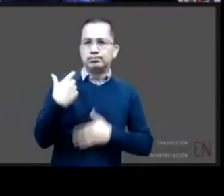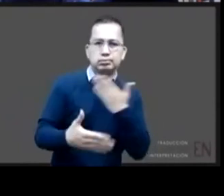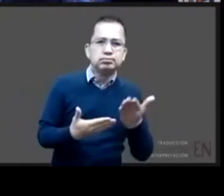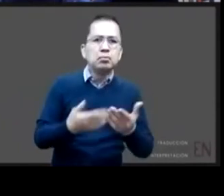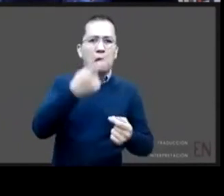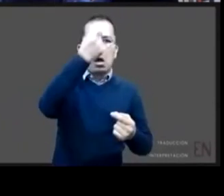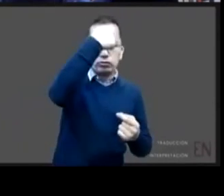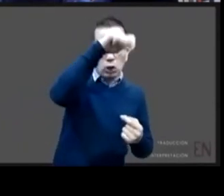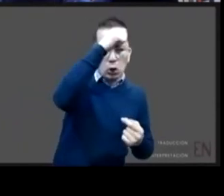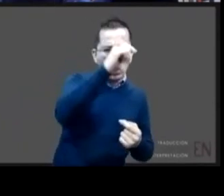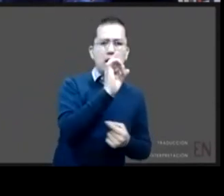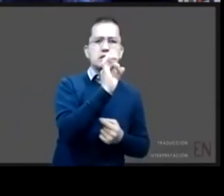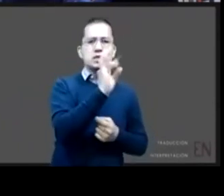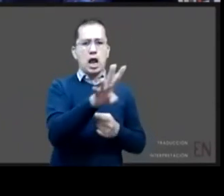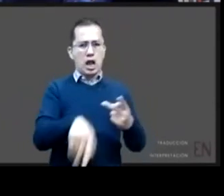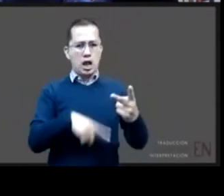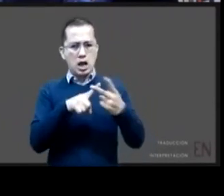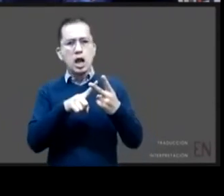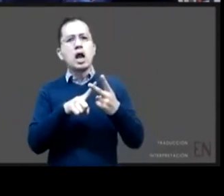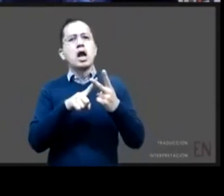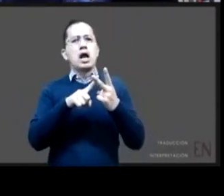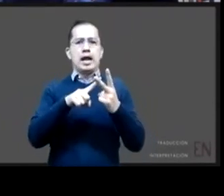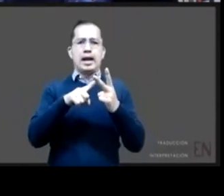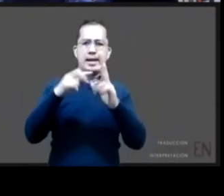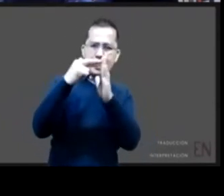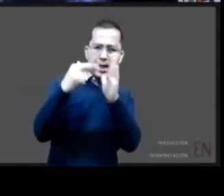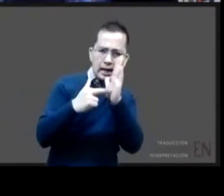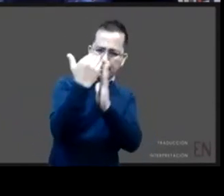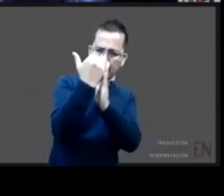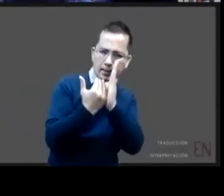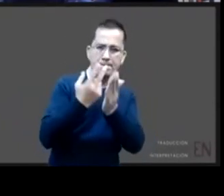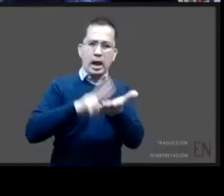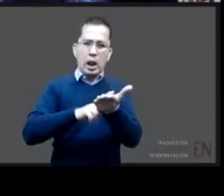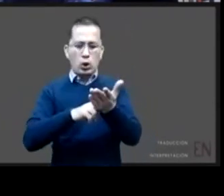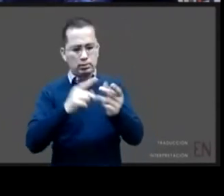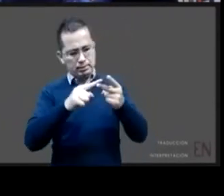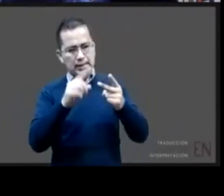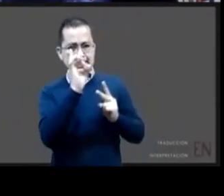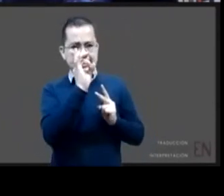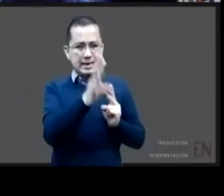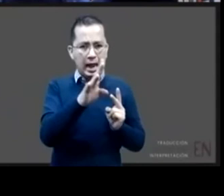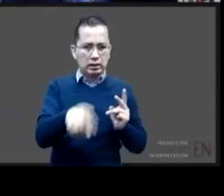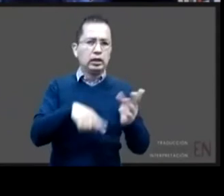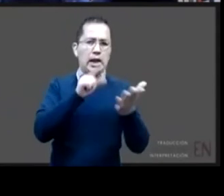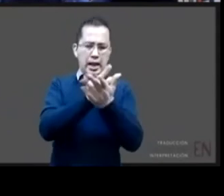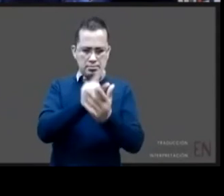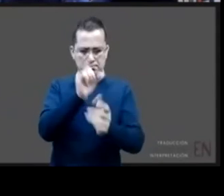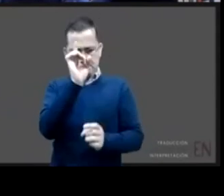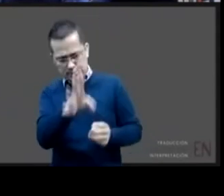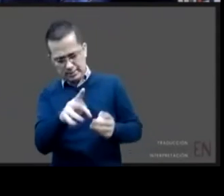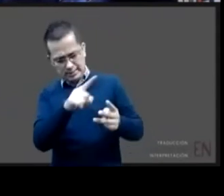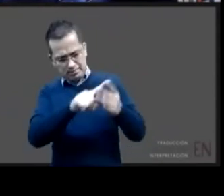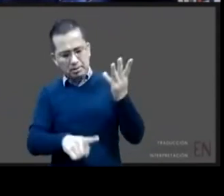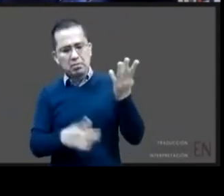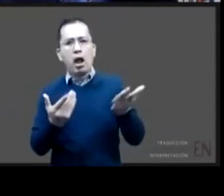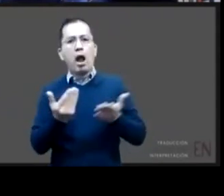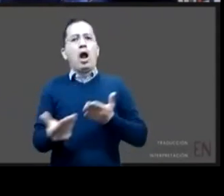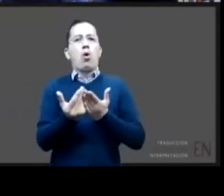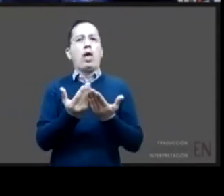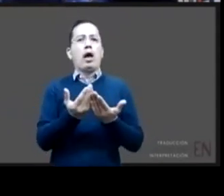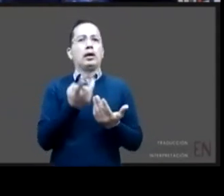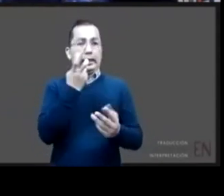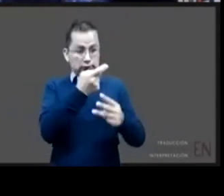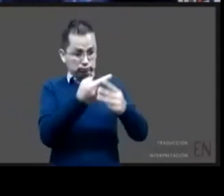obligación establecida por la ley ¿qué podemos hacer para traerlo a la práctica y en base a nuestros procedimientos